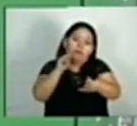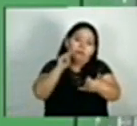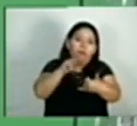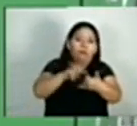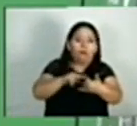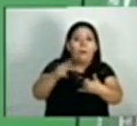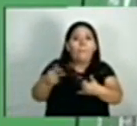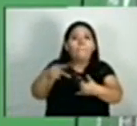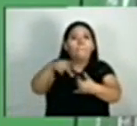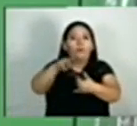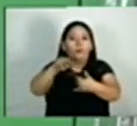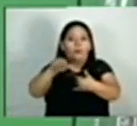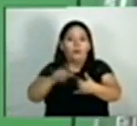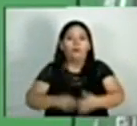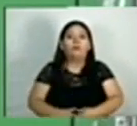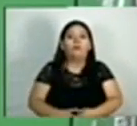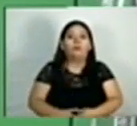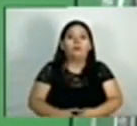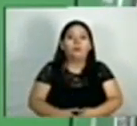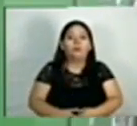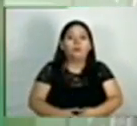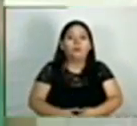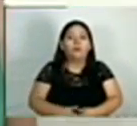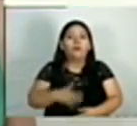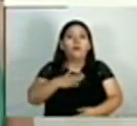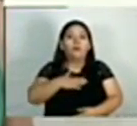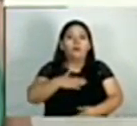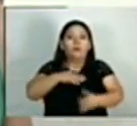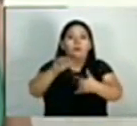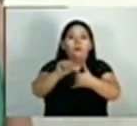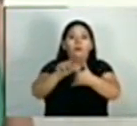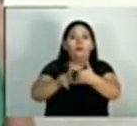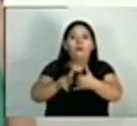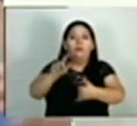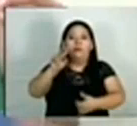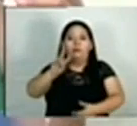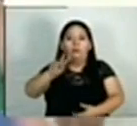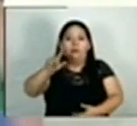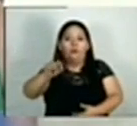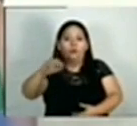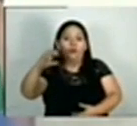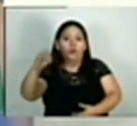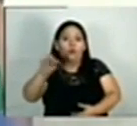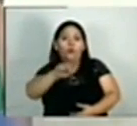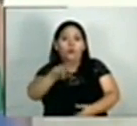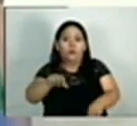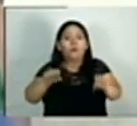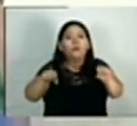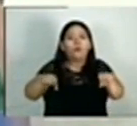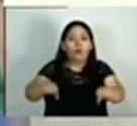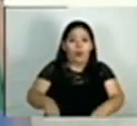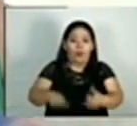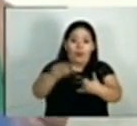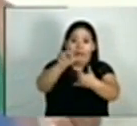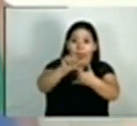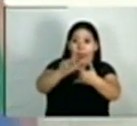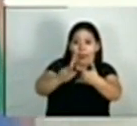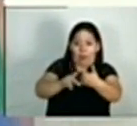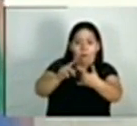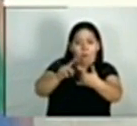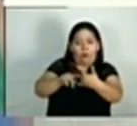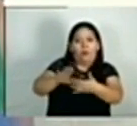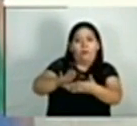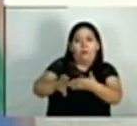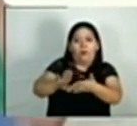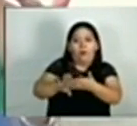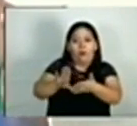de Puma Breeze. ¿Qué trae el nuevo Breeze 2.0? Algo muy lindo y es que ahora usted puede pagar desde su aplicación. Entonces ya no